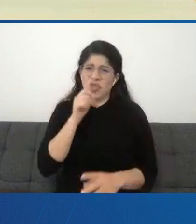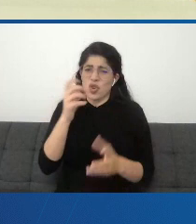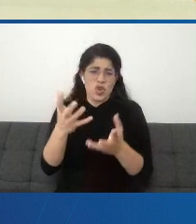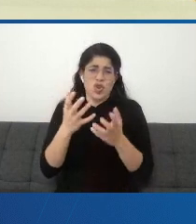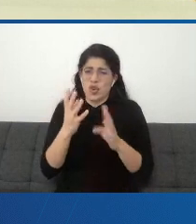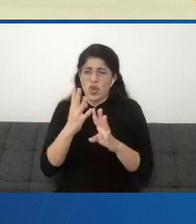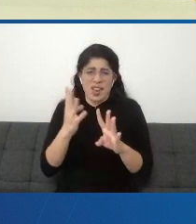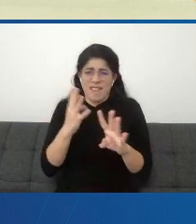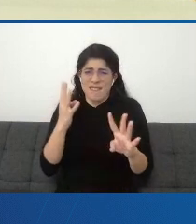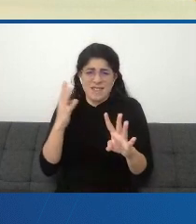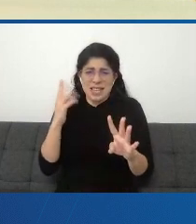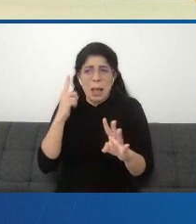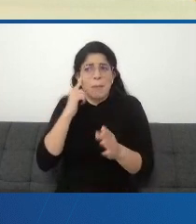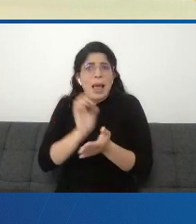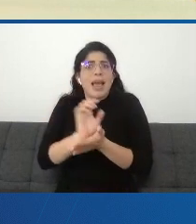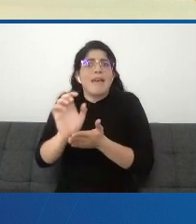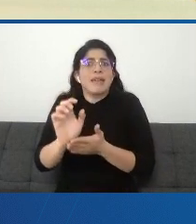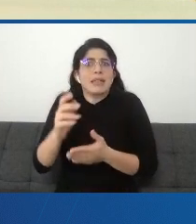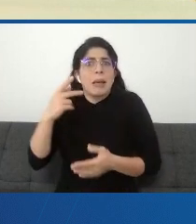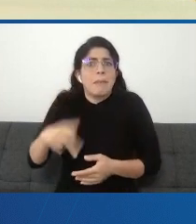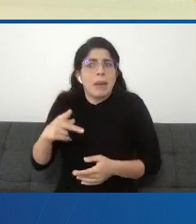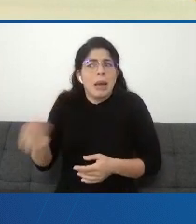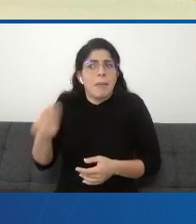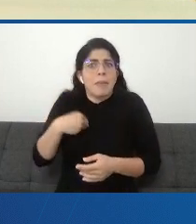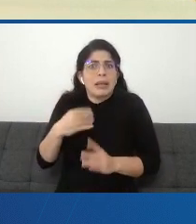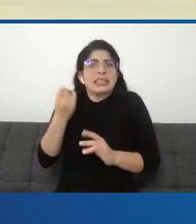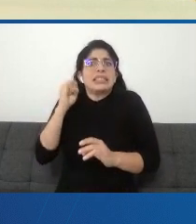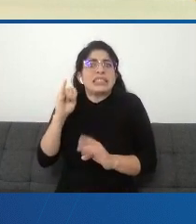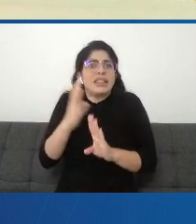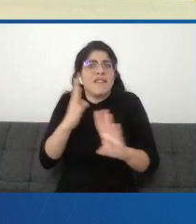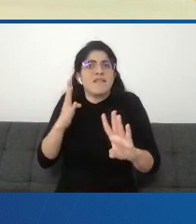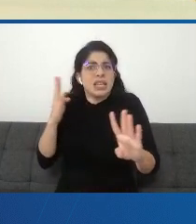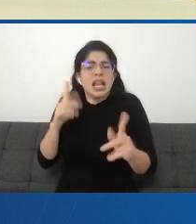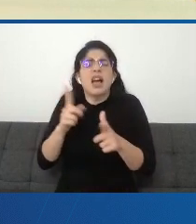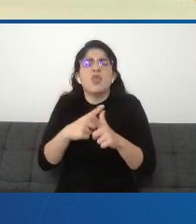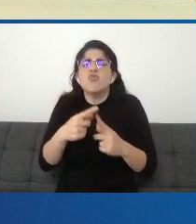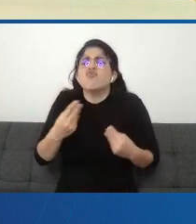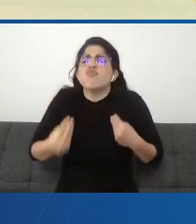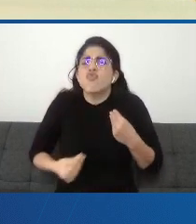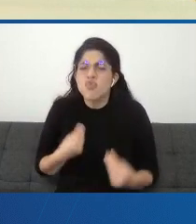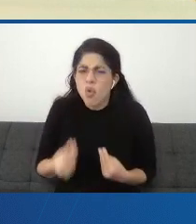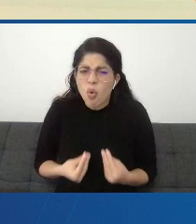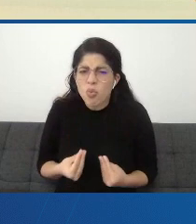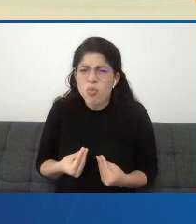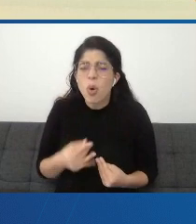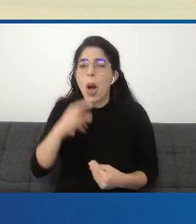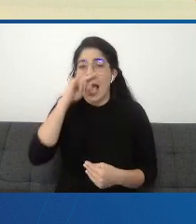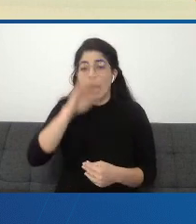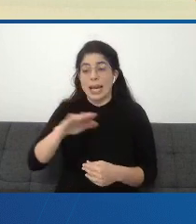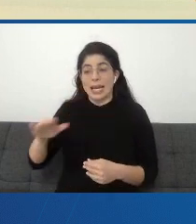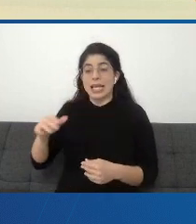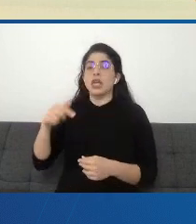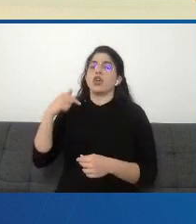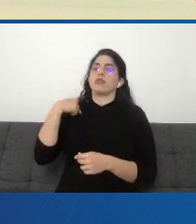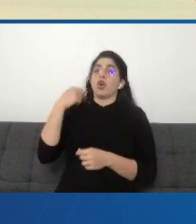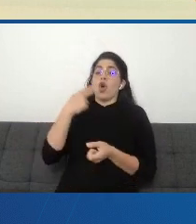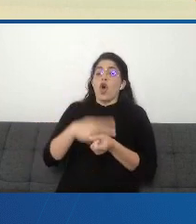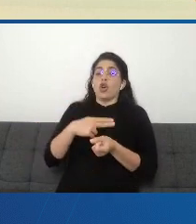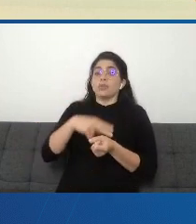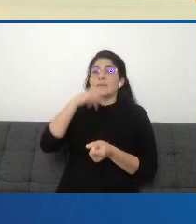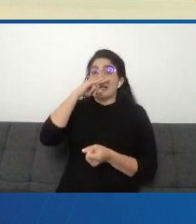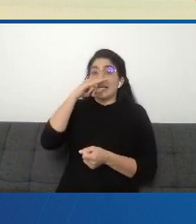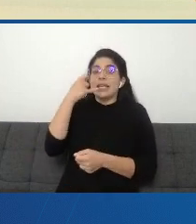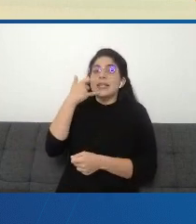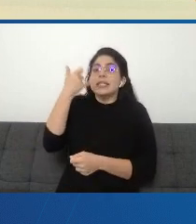protegerlos de cualquier riesgo de contagio. Entonces, estos niños serán llamados al Hospital Nacional de